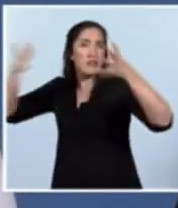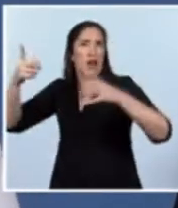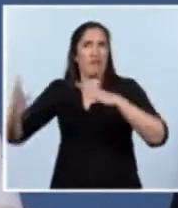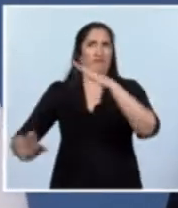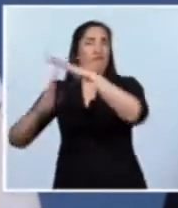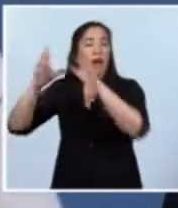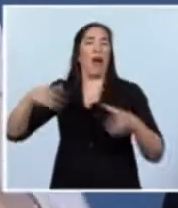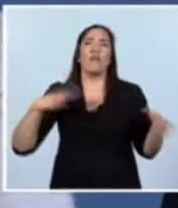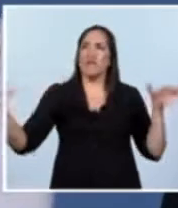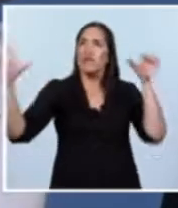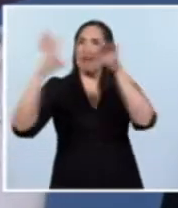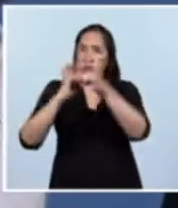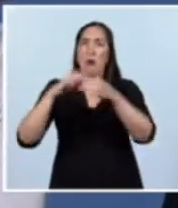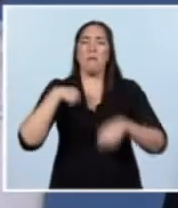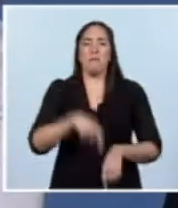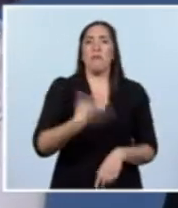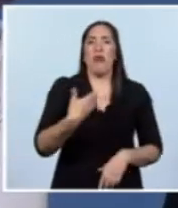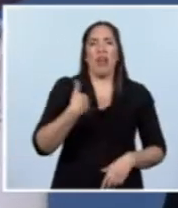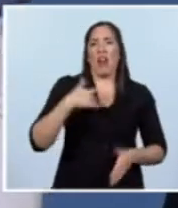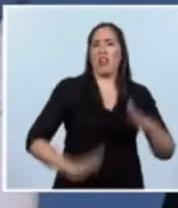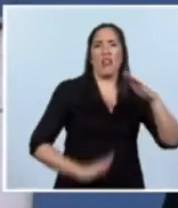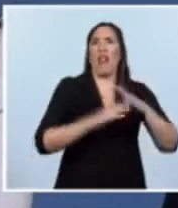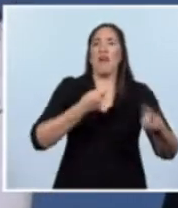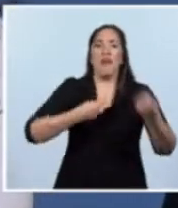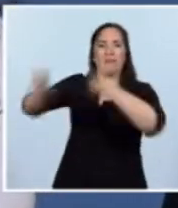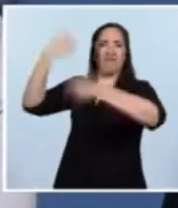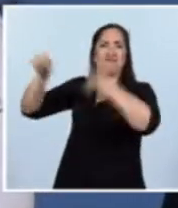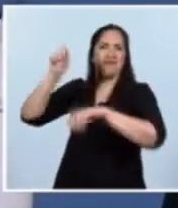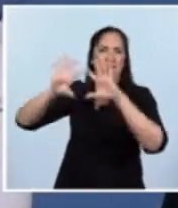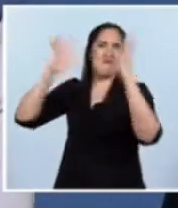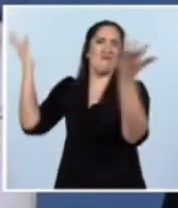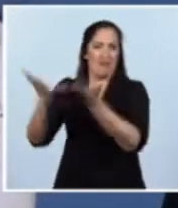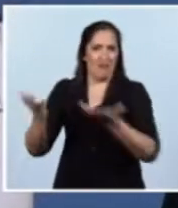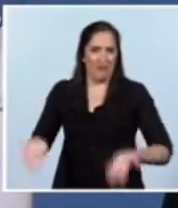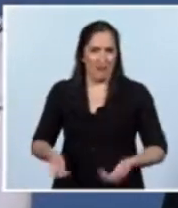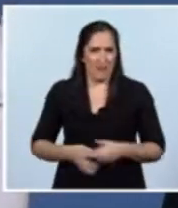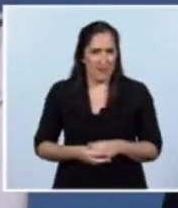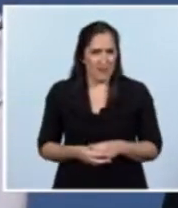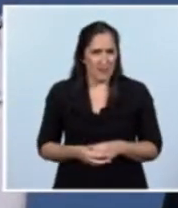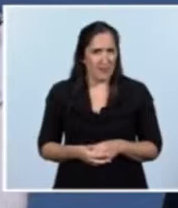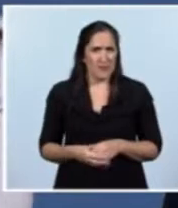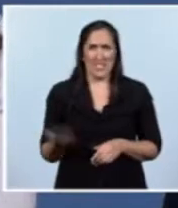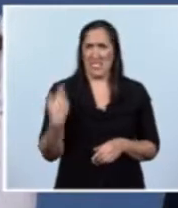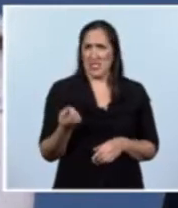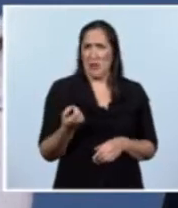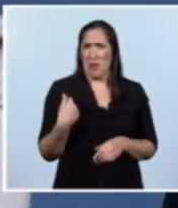en una plataforma de exportación. Ustedes saben, yo estuve, regreso hace muy poco tiempo, de